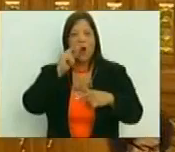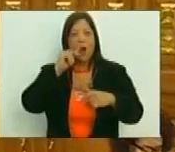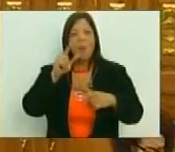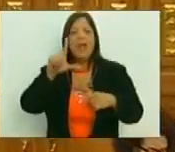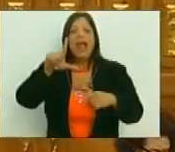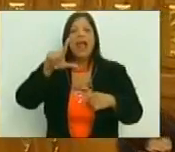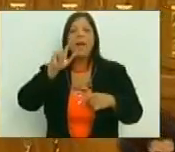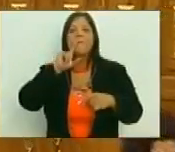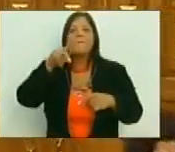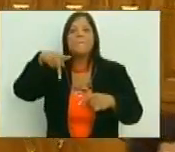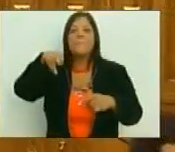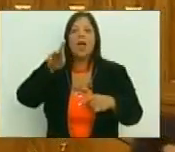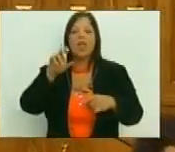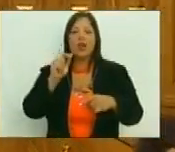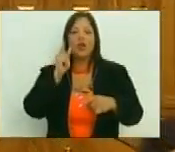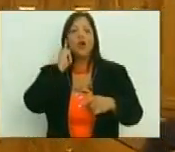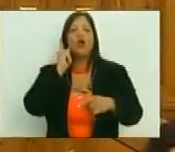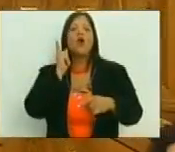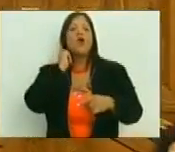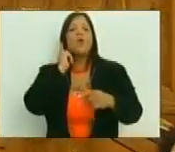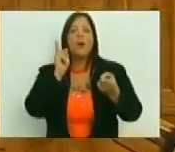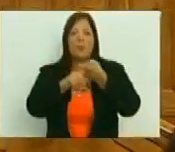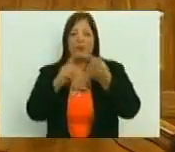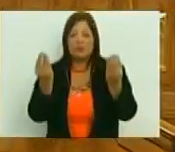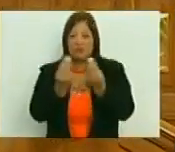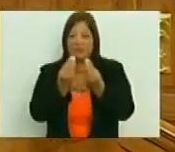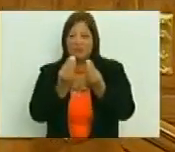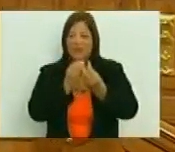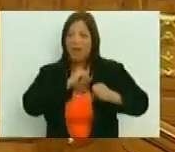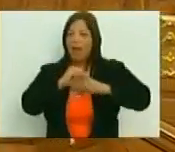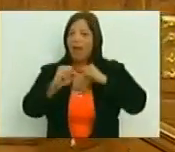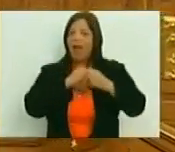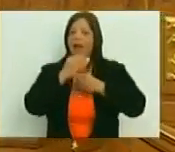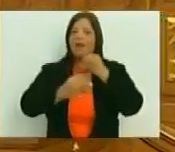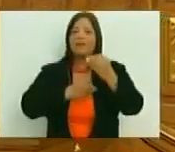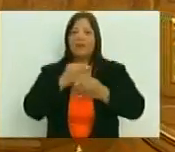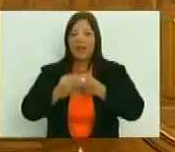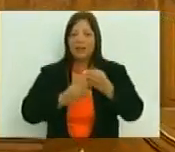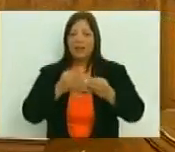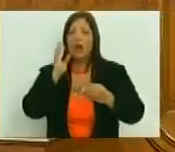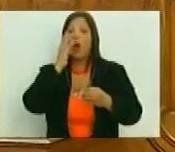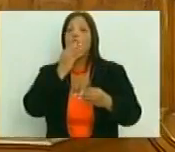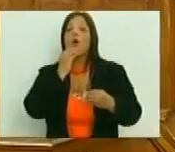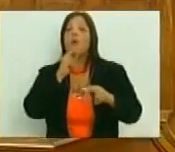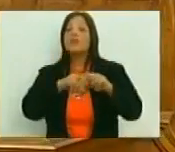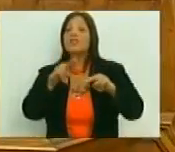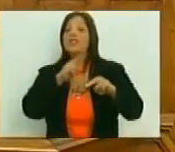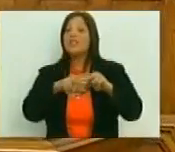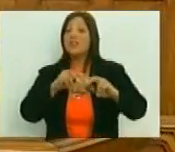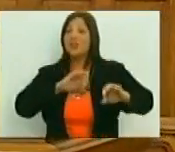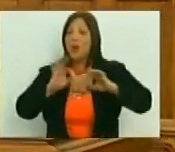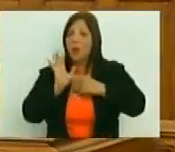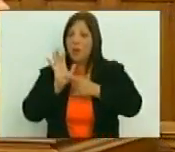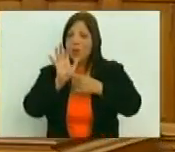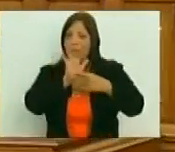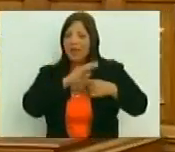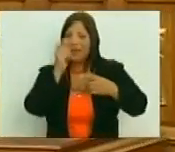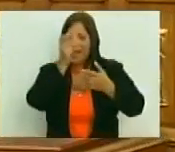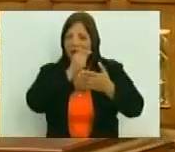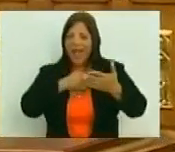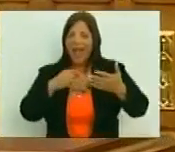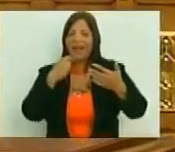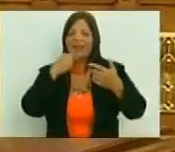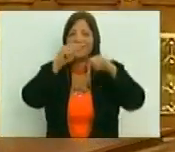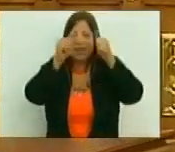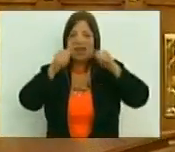frente, con Carolina Sestari han hecho un trabajo incomiable en esos jóvenes, esos niños que hoy muestran esas artes escénicas